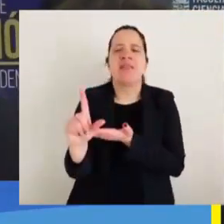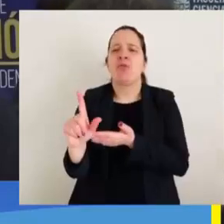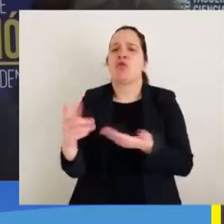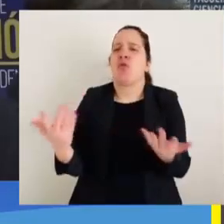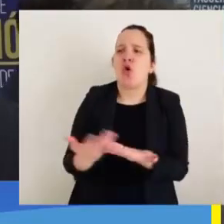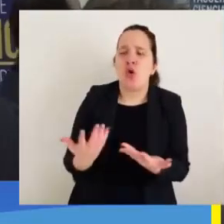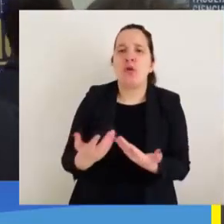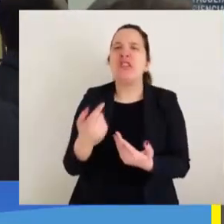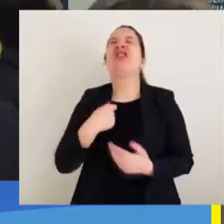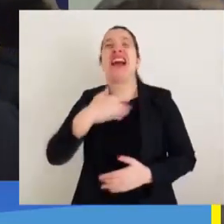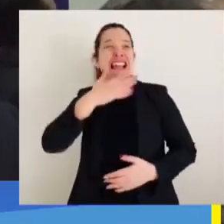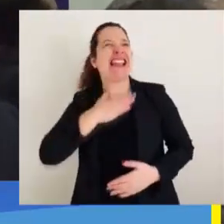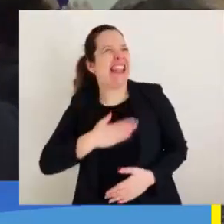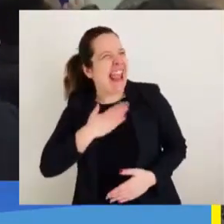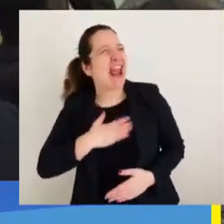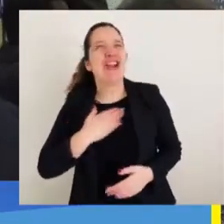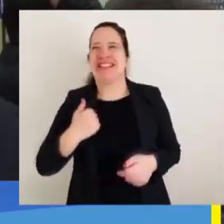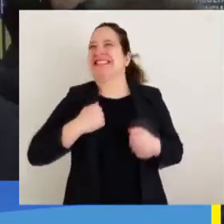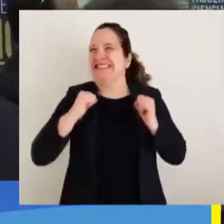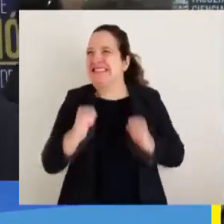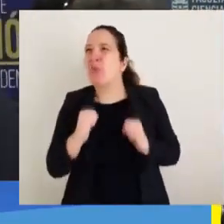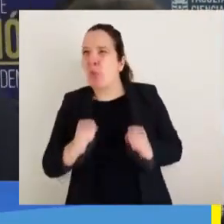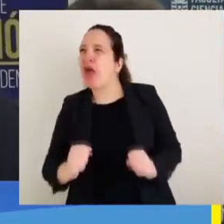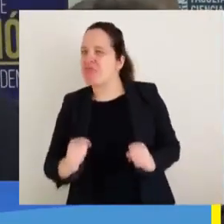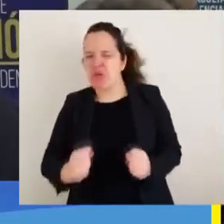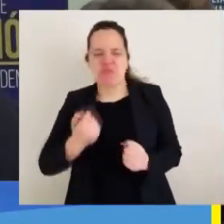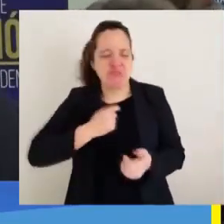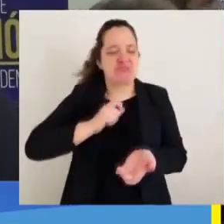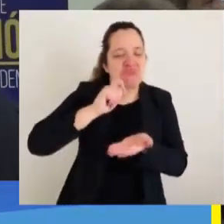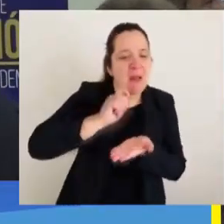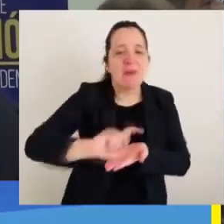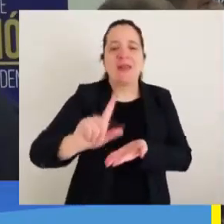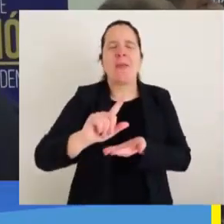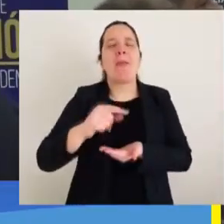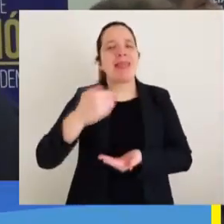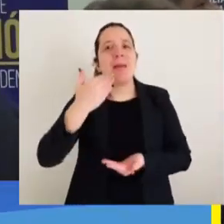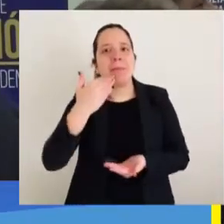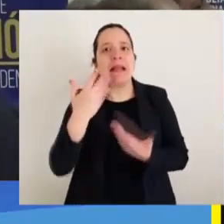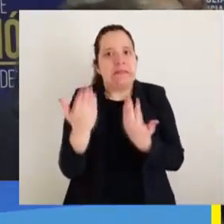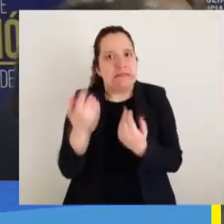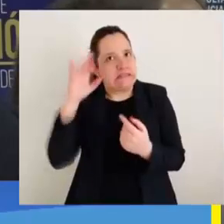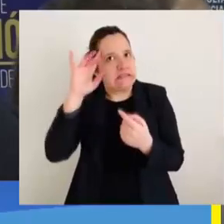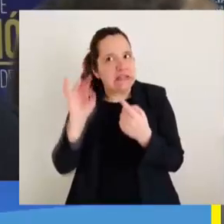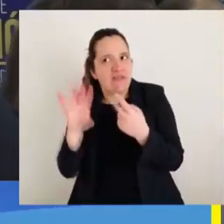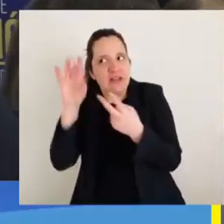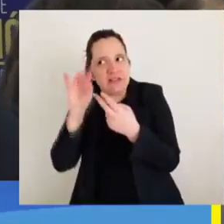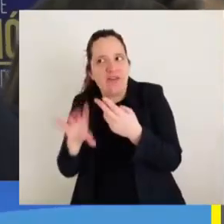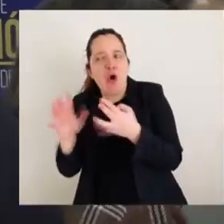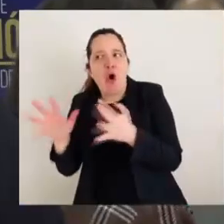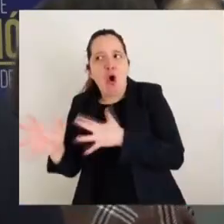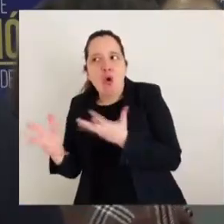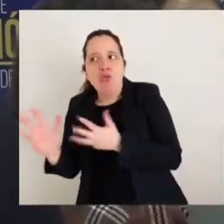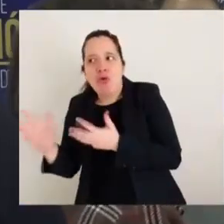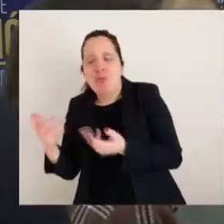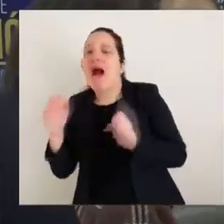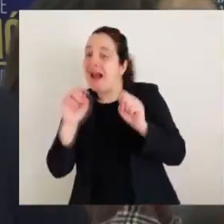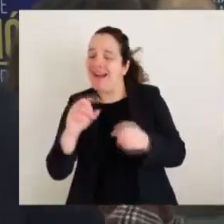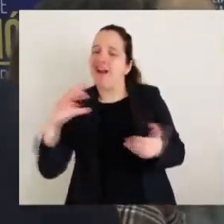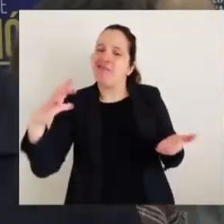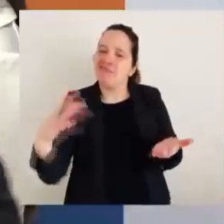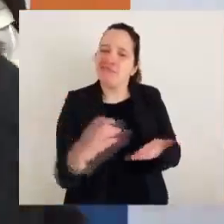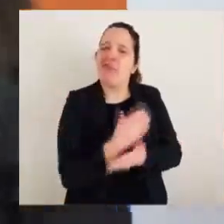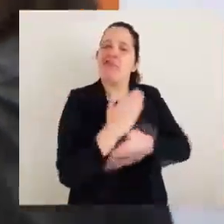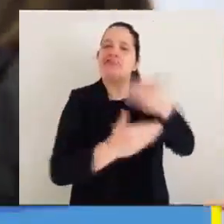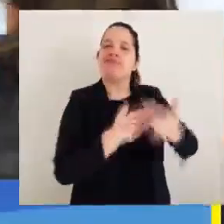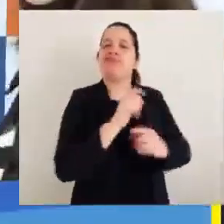No solamente se requiere de ganas de hacerlo, de voluntad, de entusiasmo, sino que también se requiere de las herramientas necesarias para que sea un éxito.